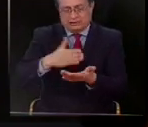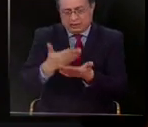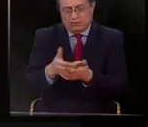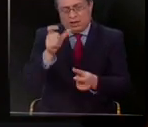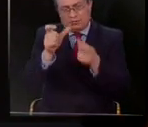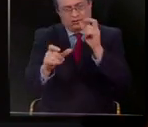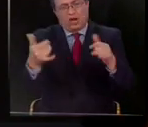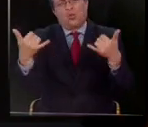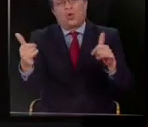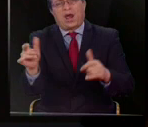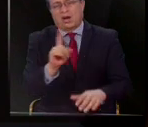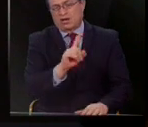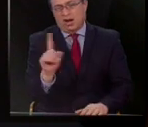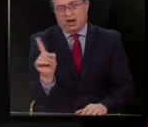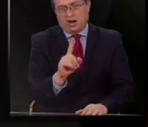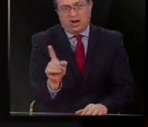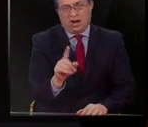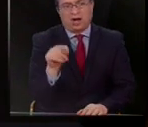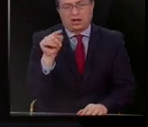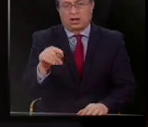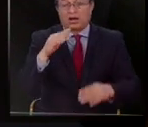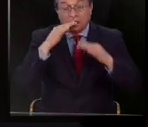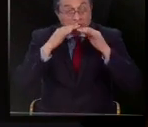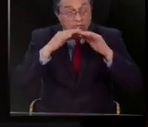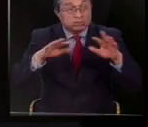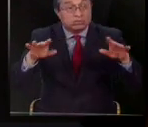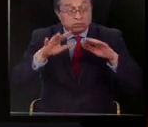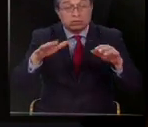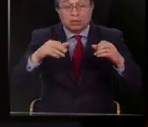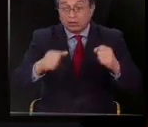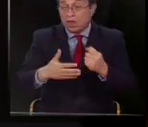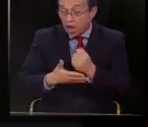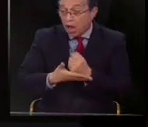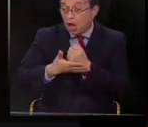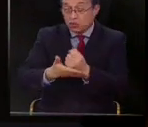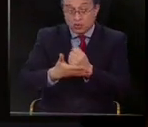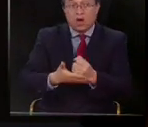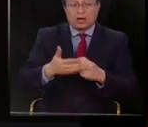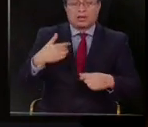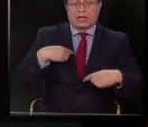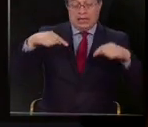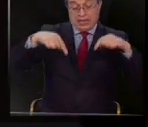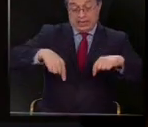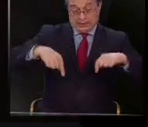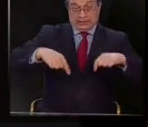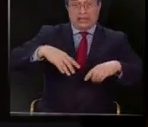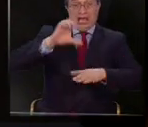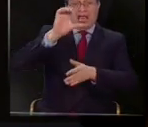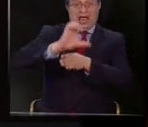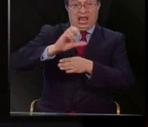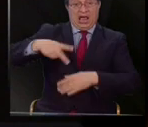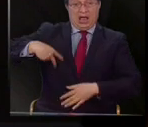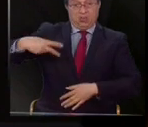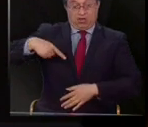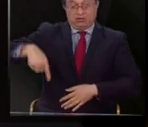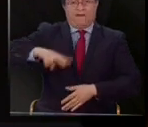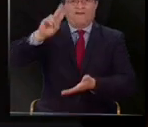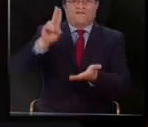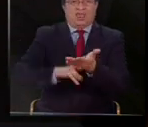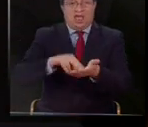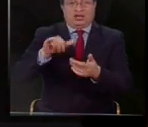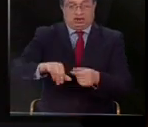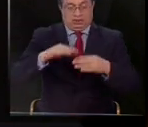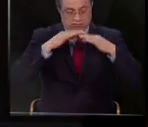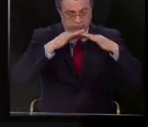nuestra gente. Y si es que ha habido esto de poder ayudar, acá por lo menos es real en Ecuador, ¿no? Esto es